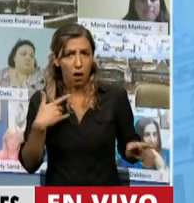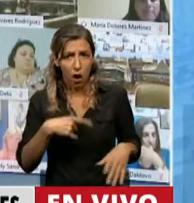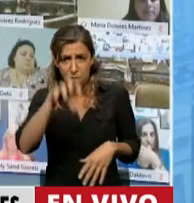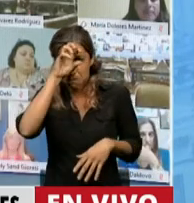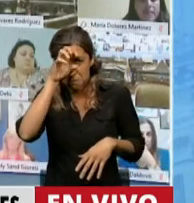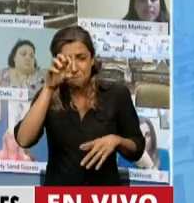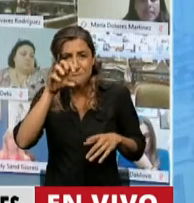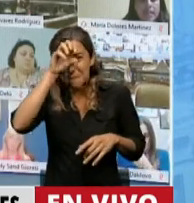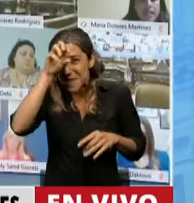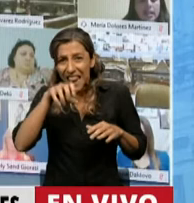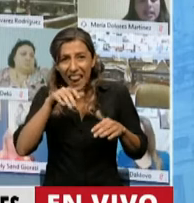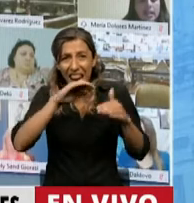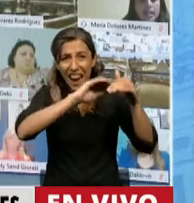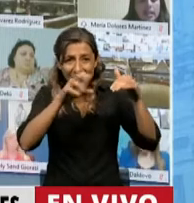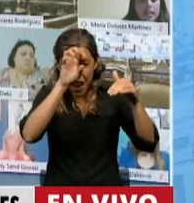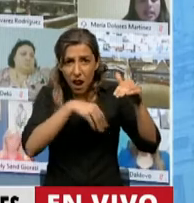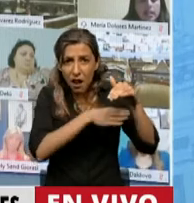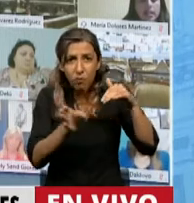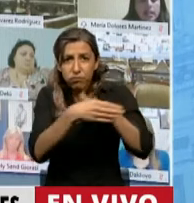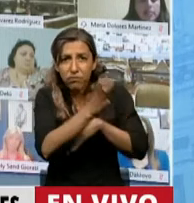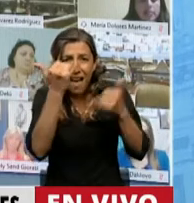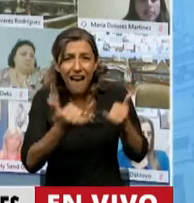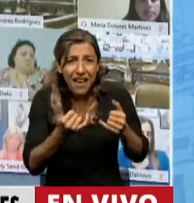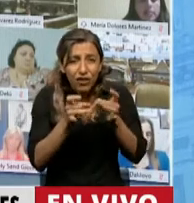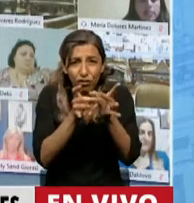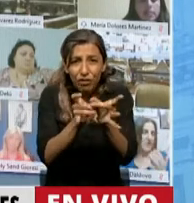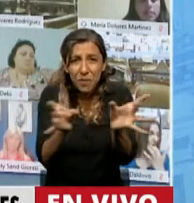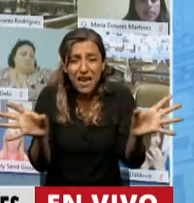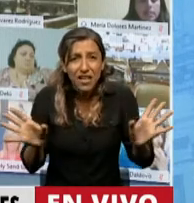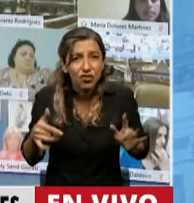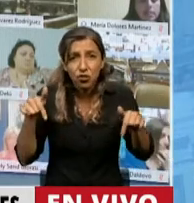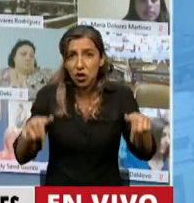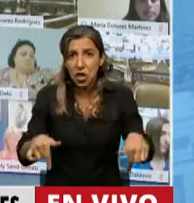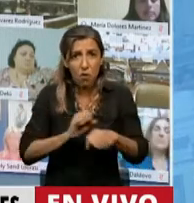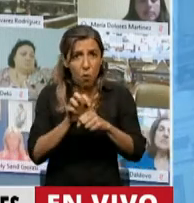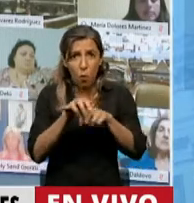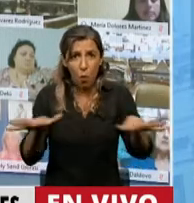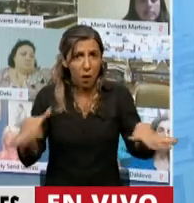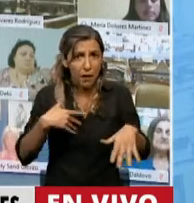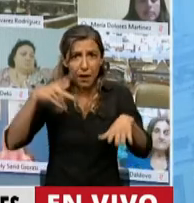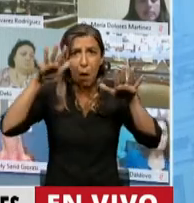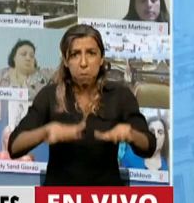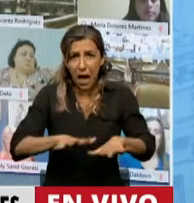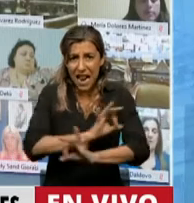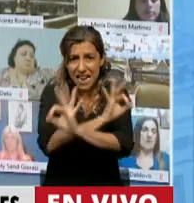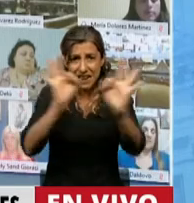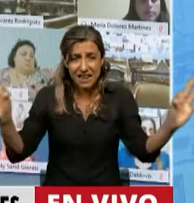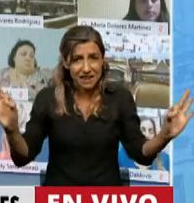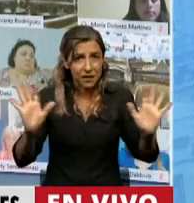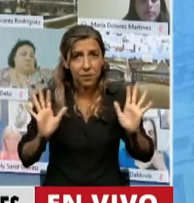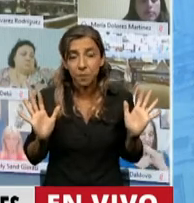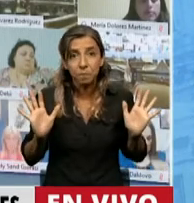La megaminería contaminante no se ha detenido ni un segundo durante la cuarentena. Se ha declarado